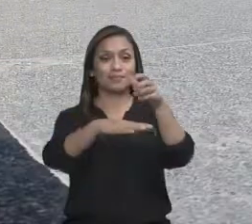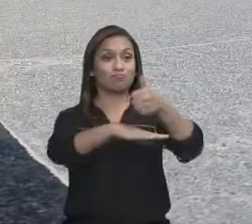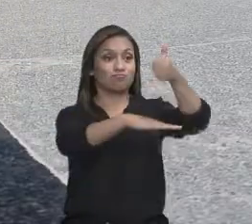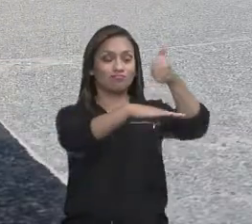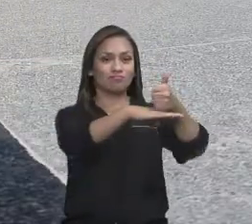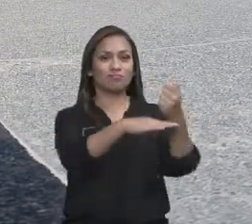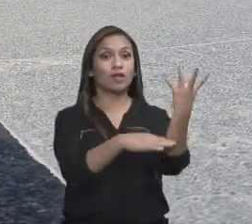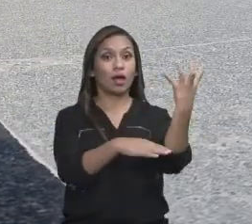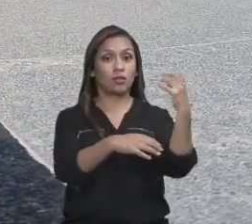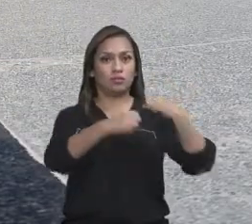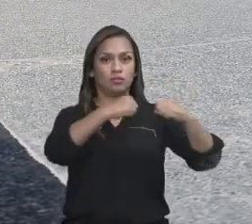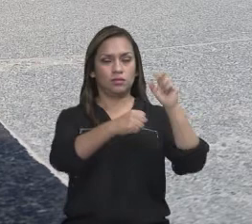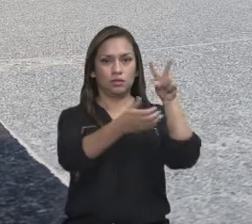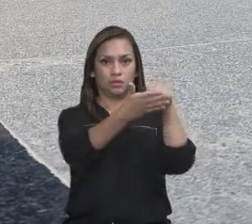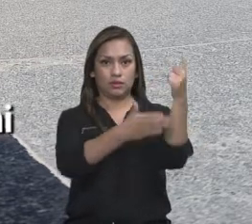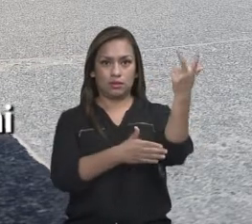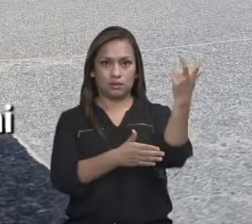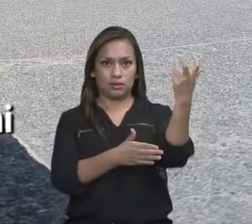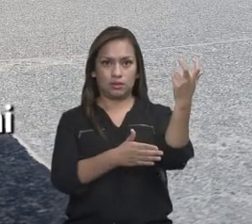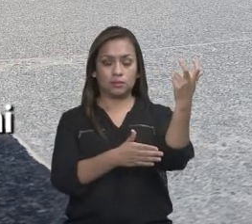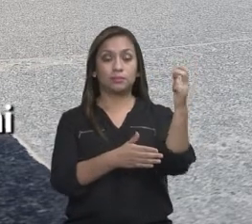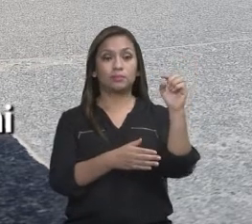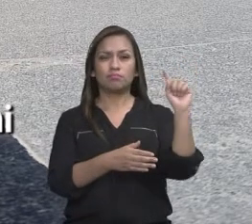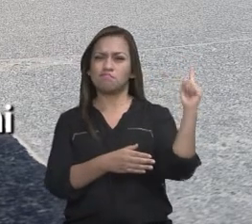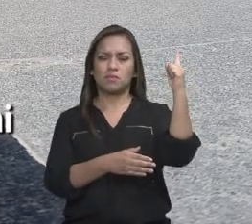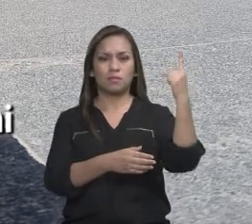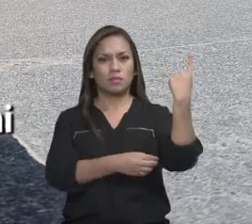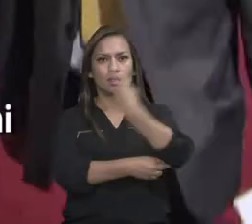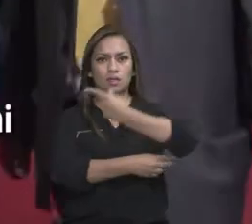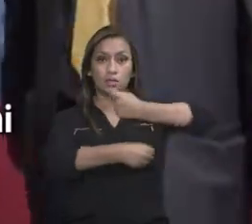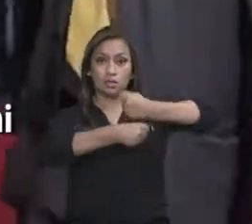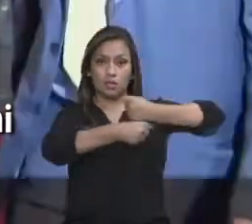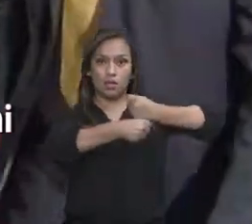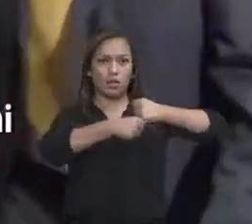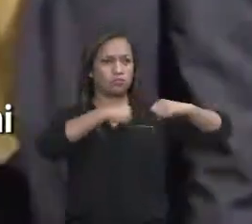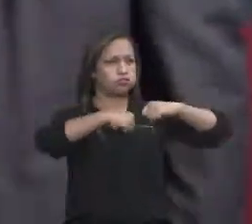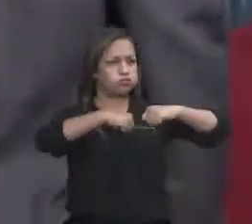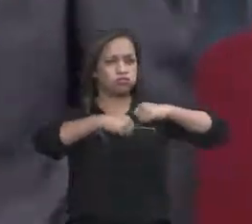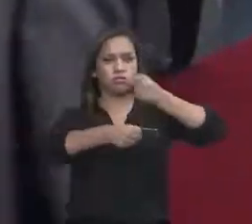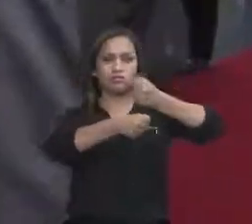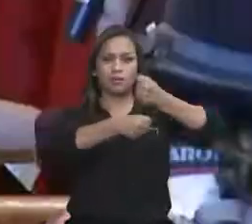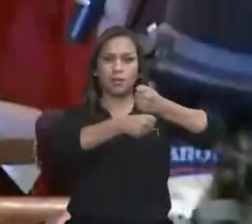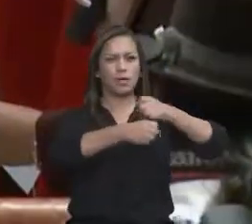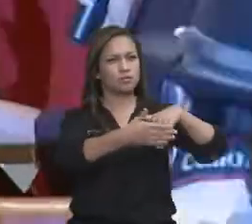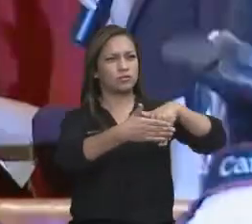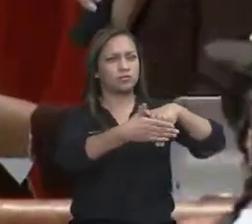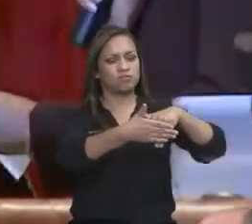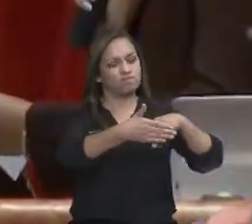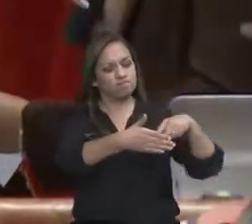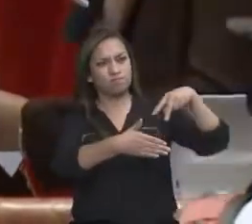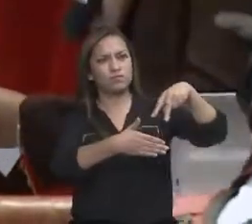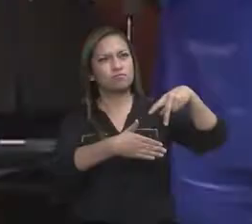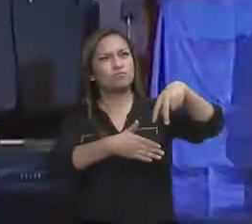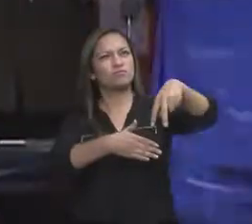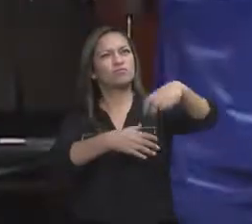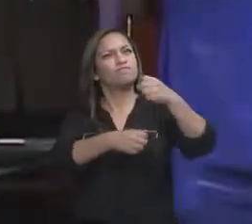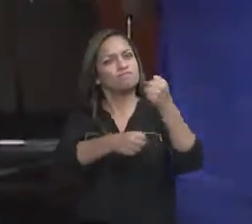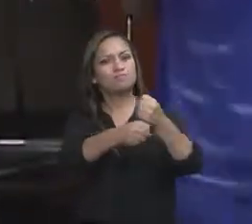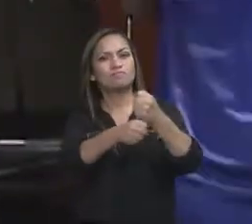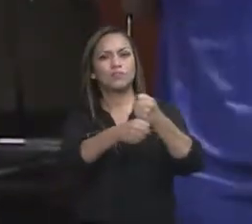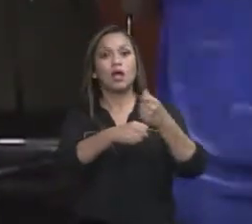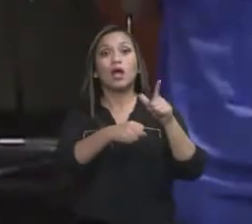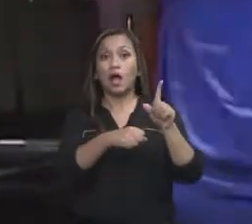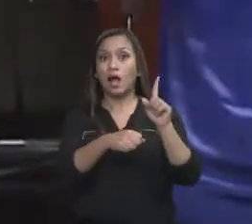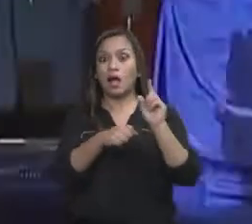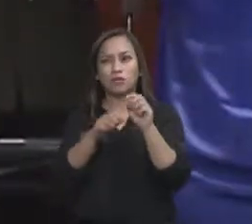La Asamblea Nacional, instalada el 14 de mayo del 2013, desde el primer día de gestión, asumió el reto de